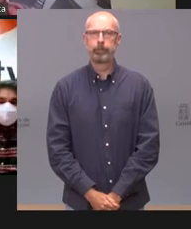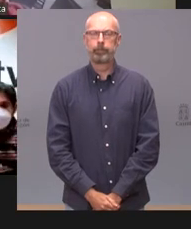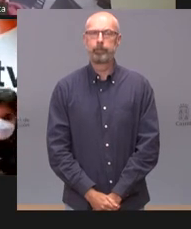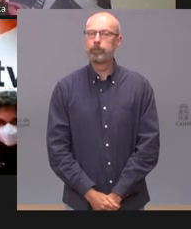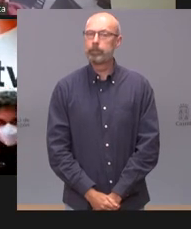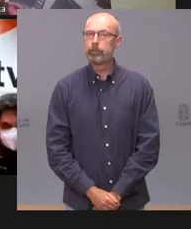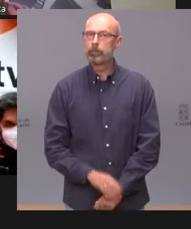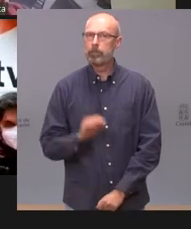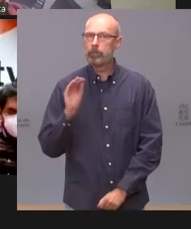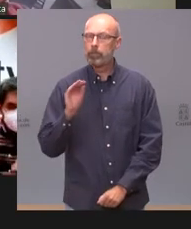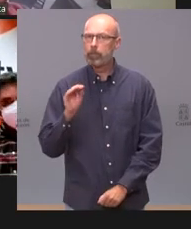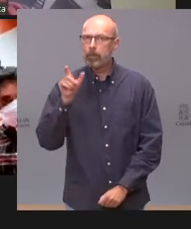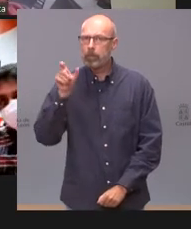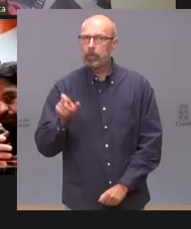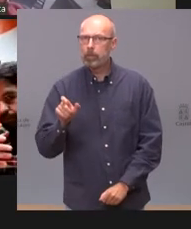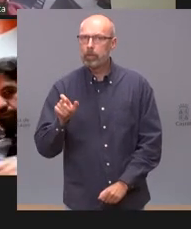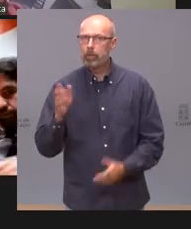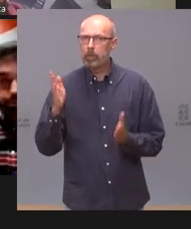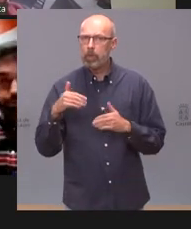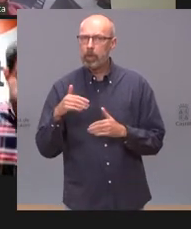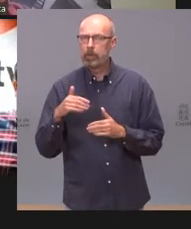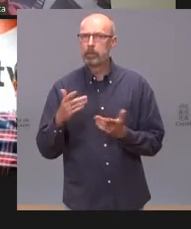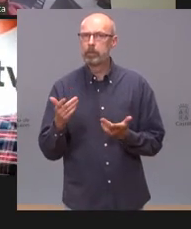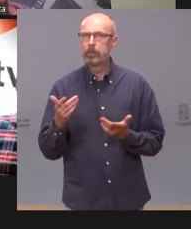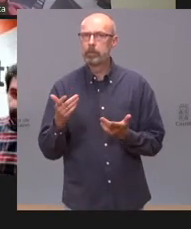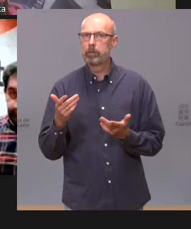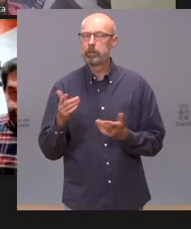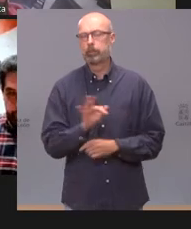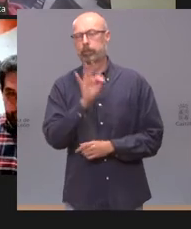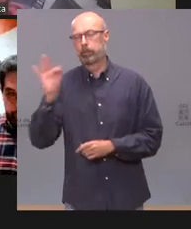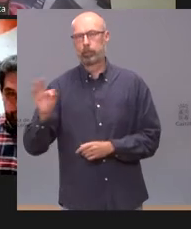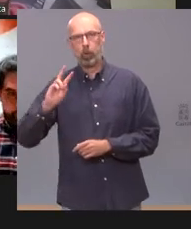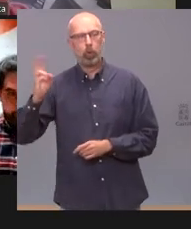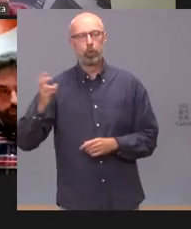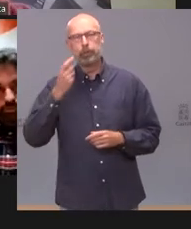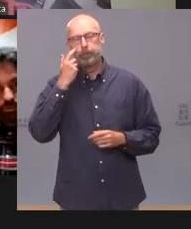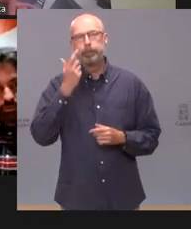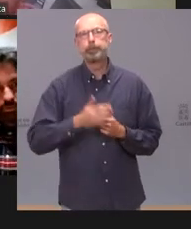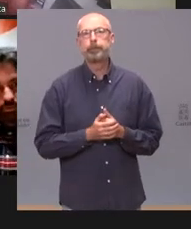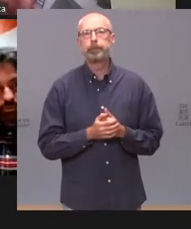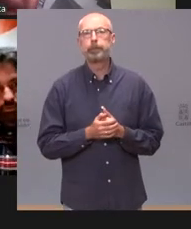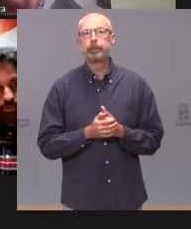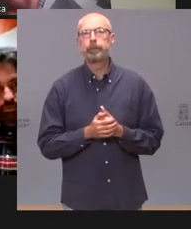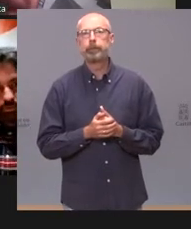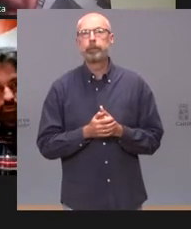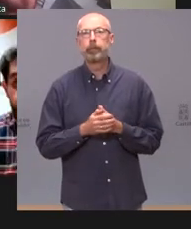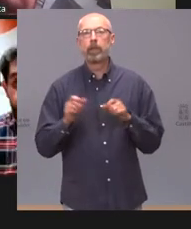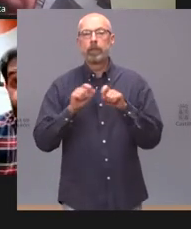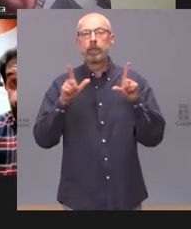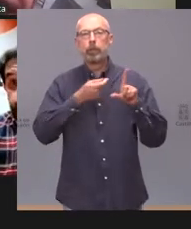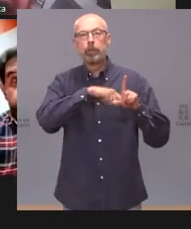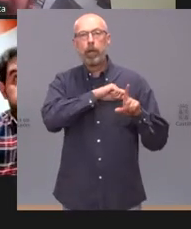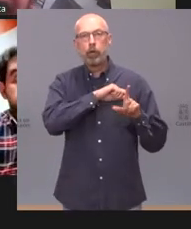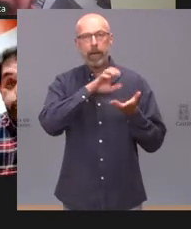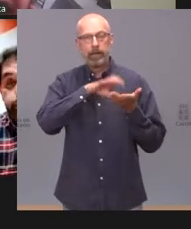Rubén no localizamos a Rubén Hernández así que vamos rápidamente a esta Televisión Española en